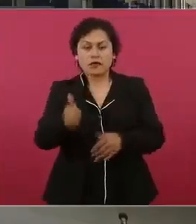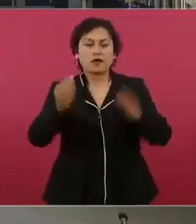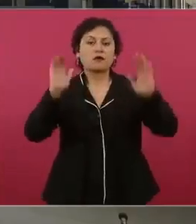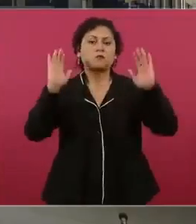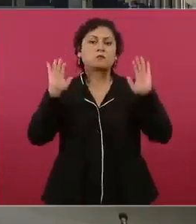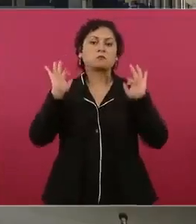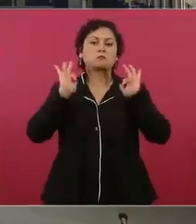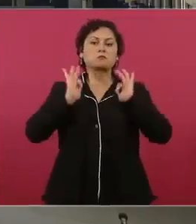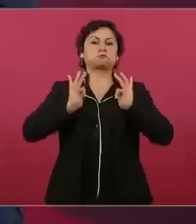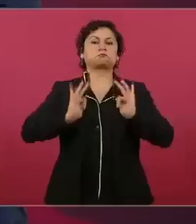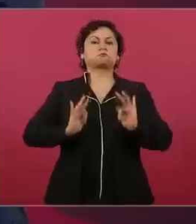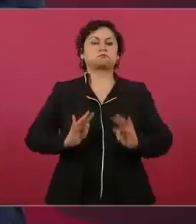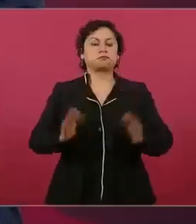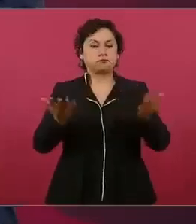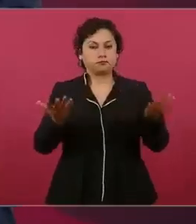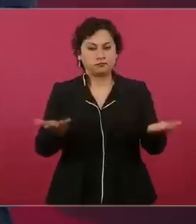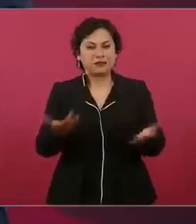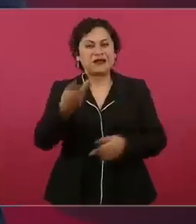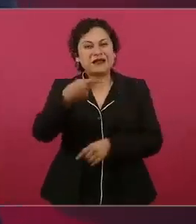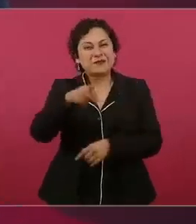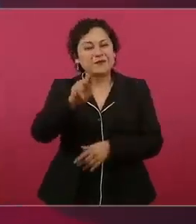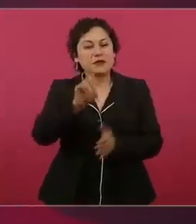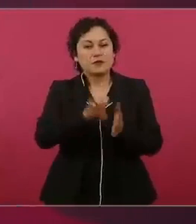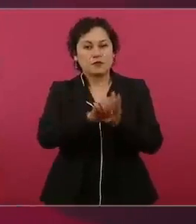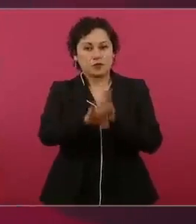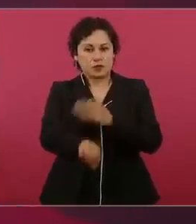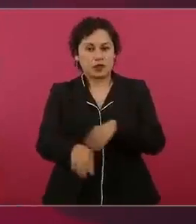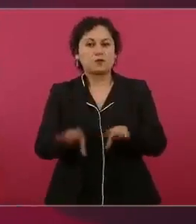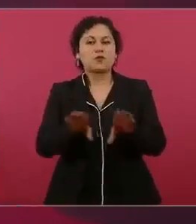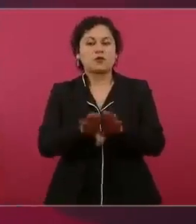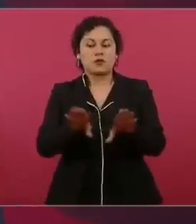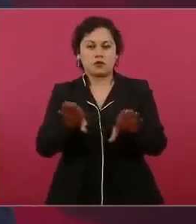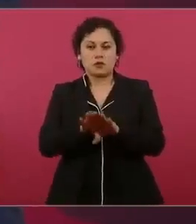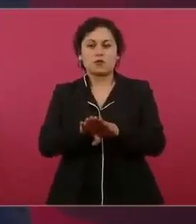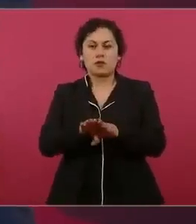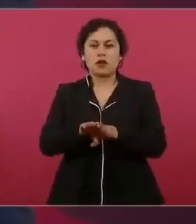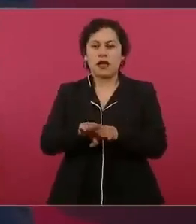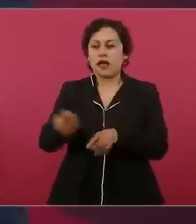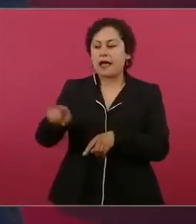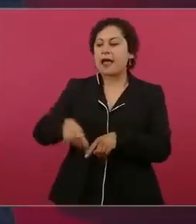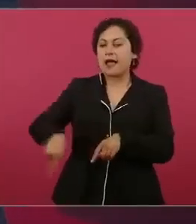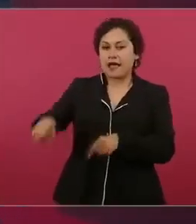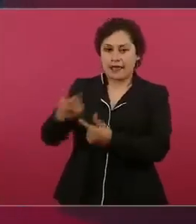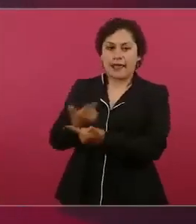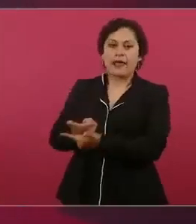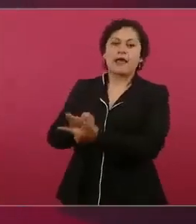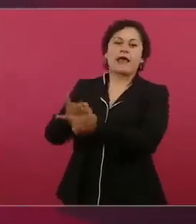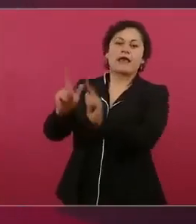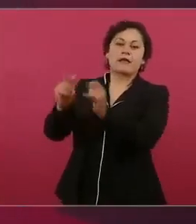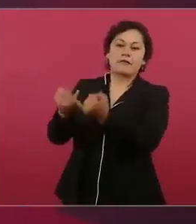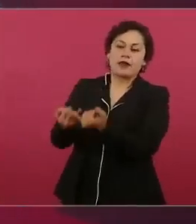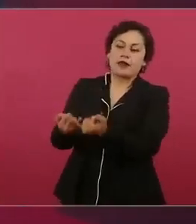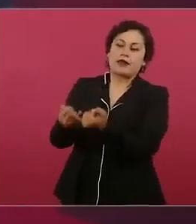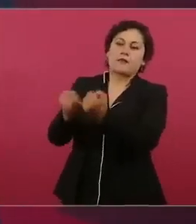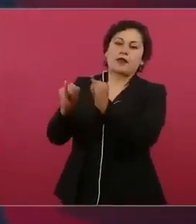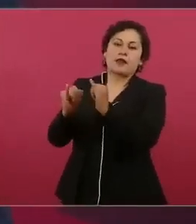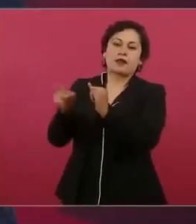decirles tienen autonomía y son tocables